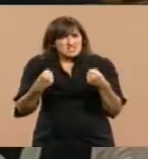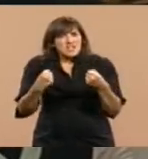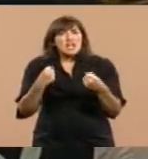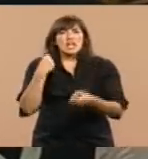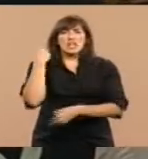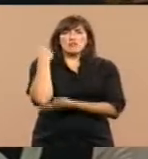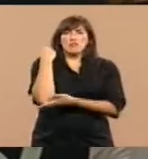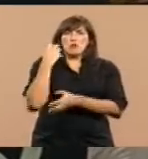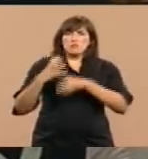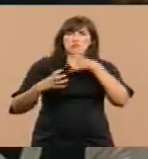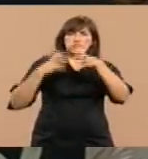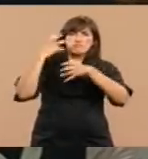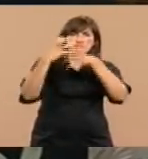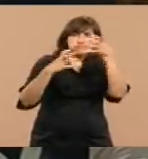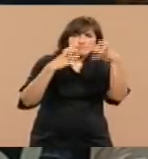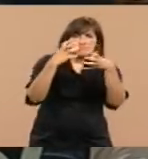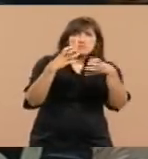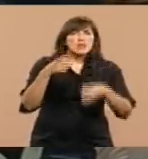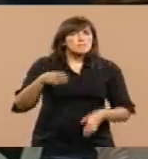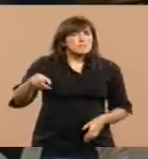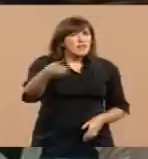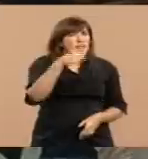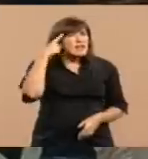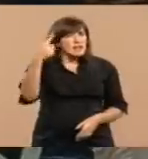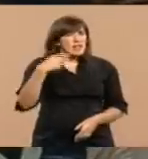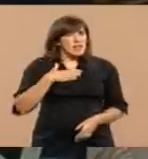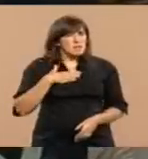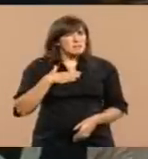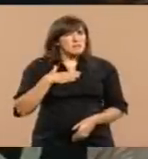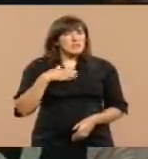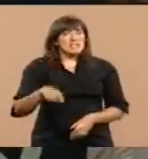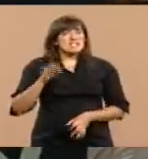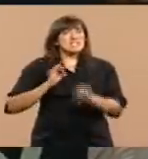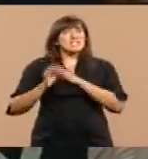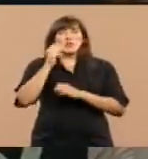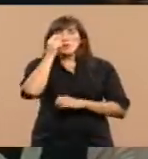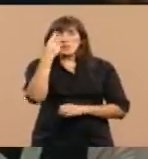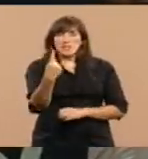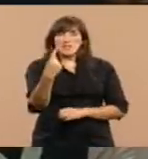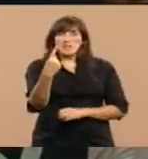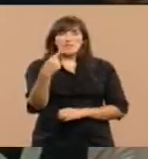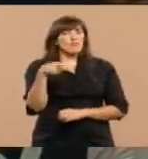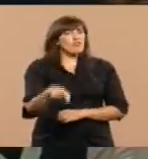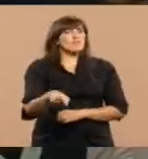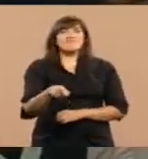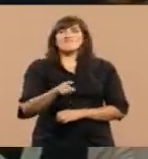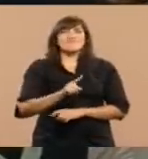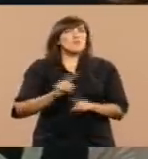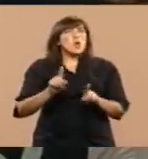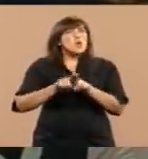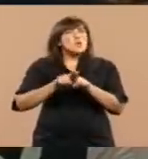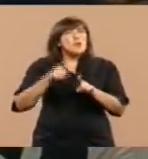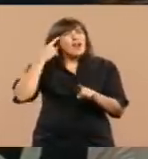económicamente, porque créanme que el siglo XXI no va a ser como en otros